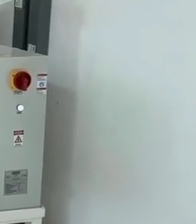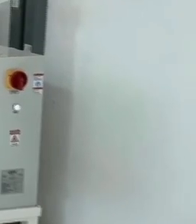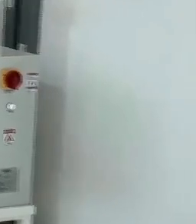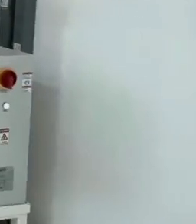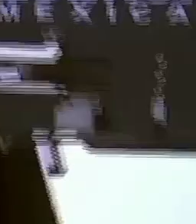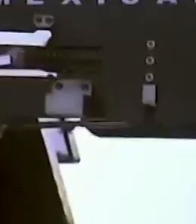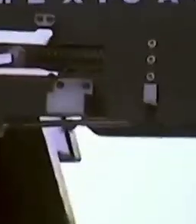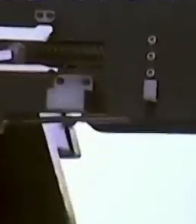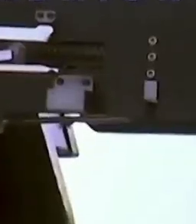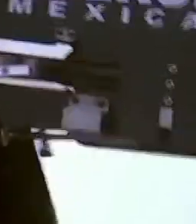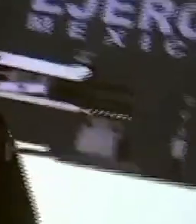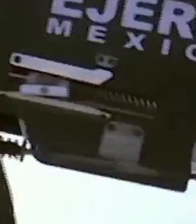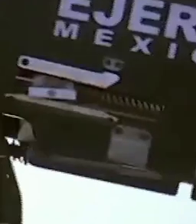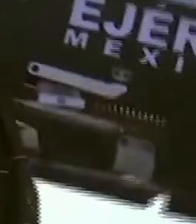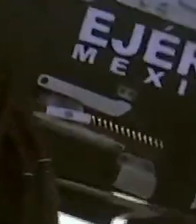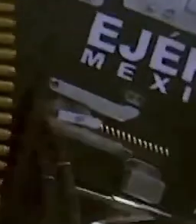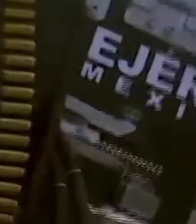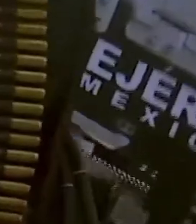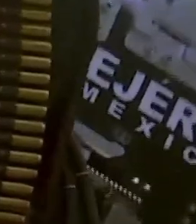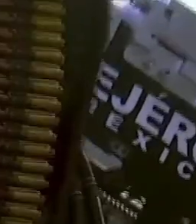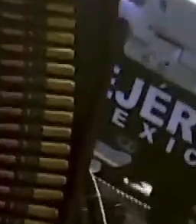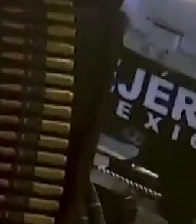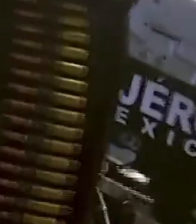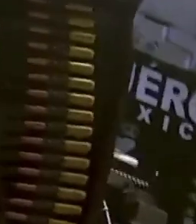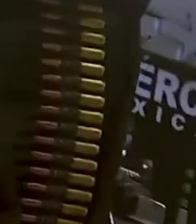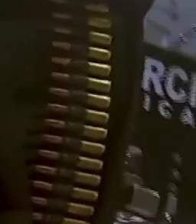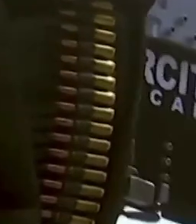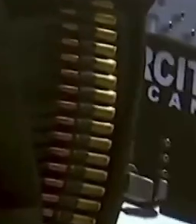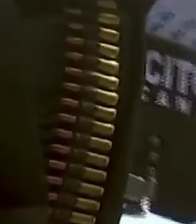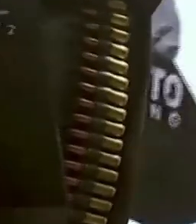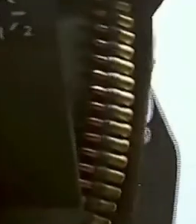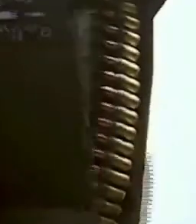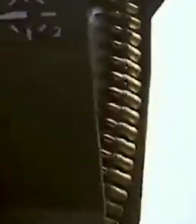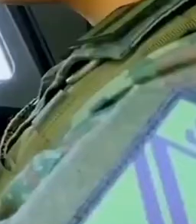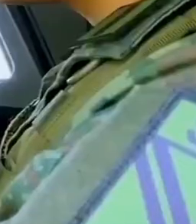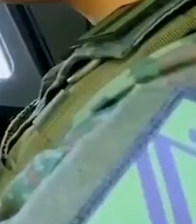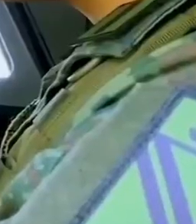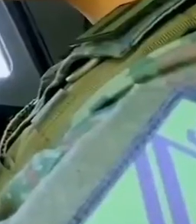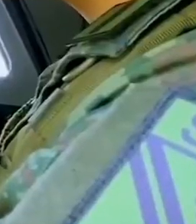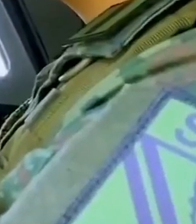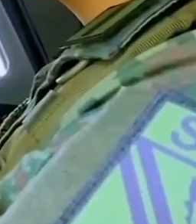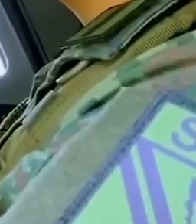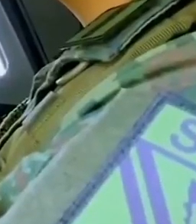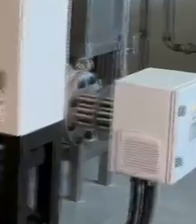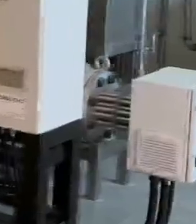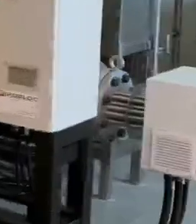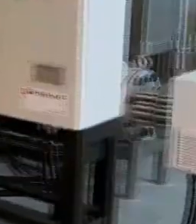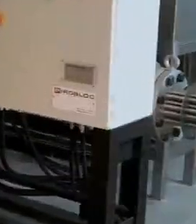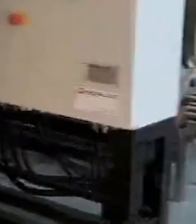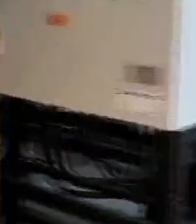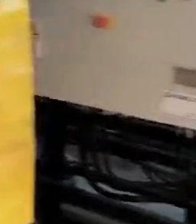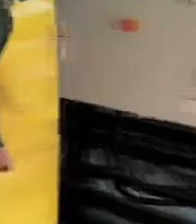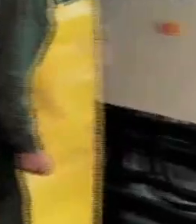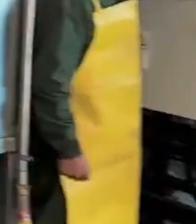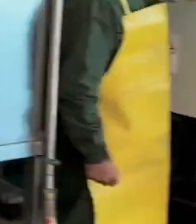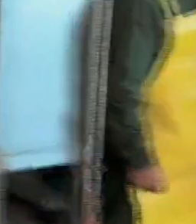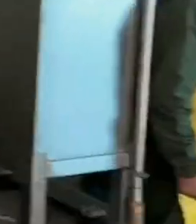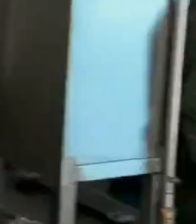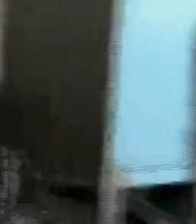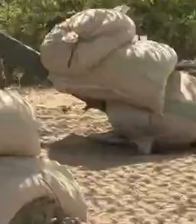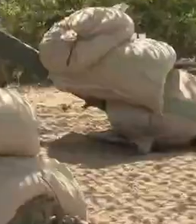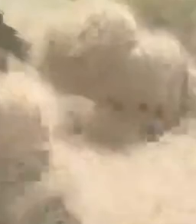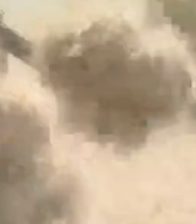industria militar mexicana ha fortalecido el desarrollo y la innovación tecnológica con la perspectiva de incrementar las capacidades del